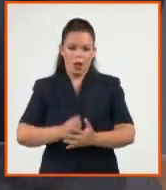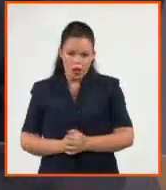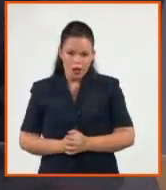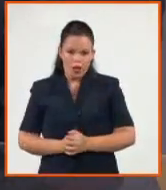aspectos.